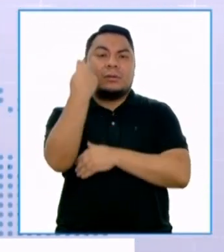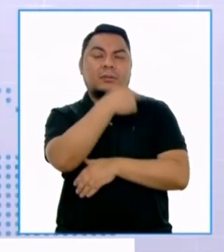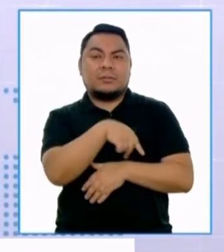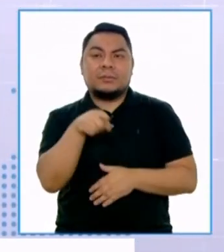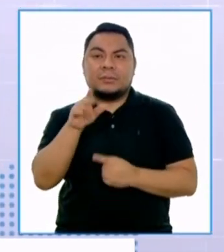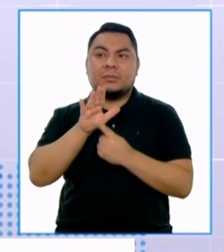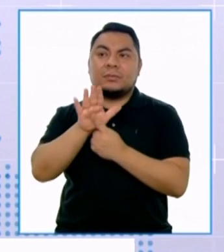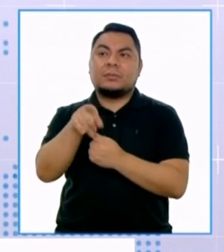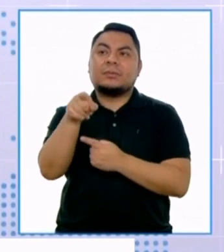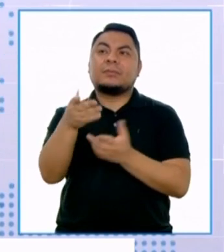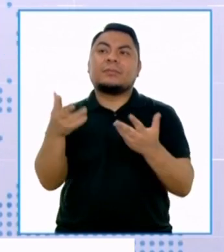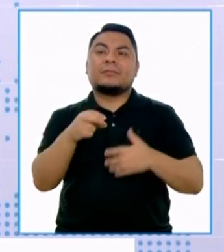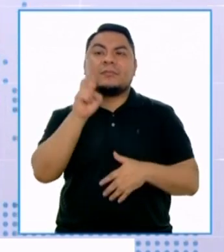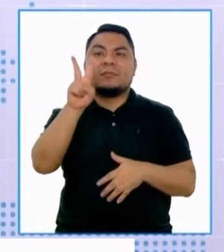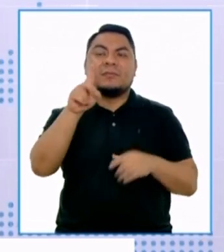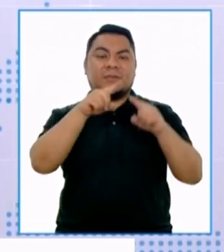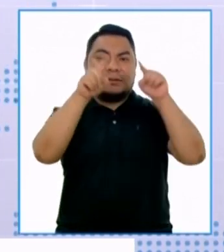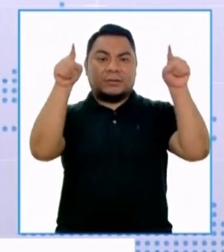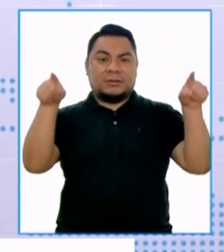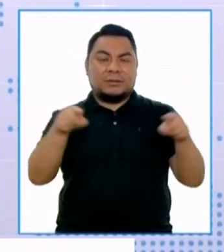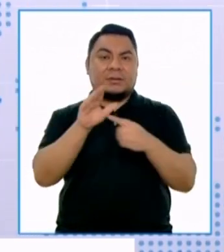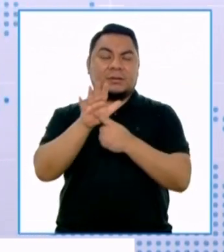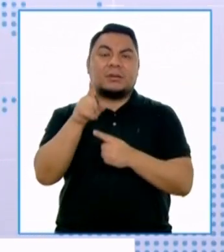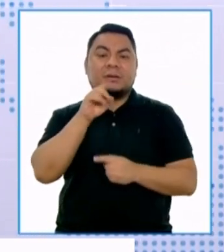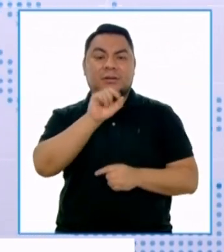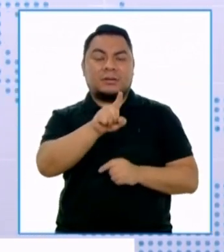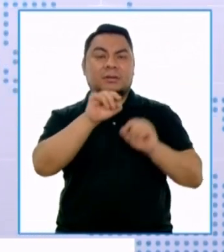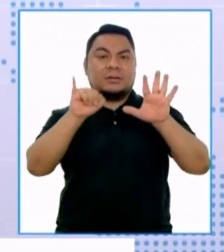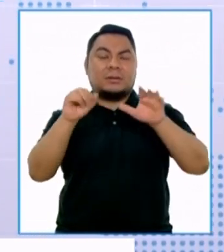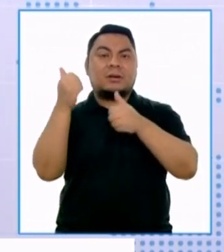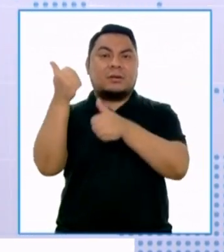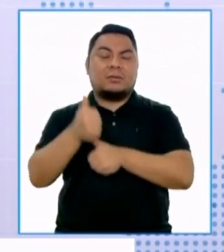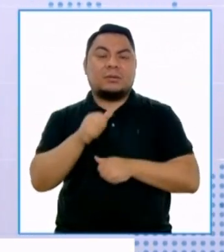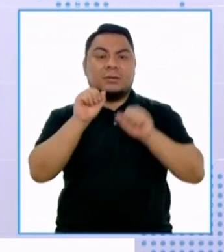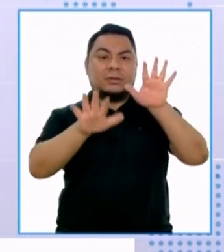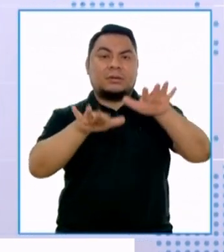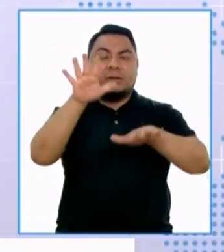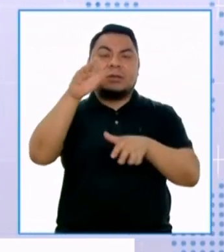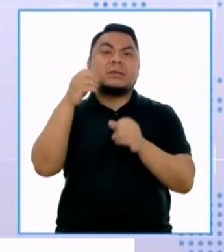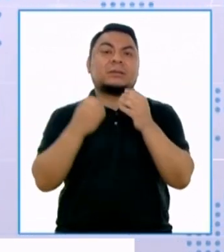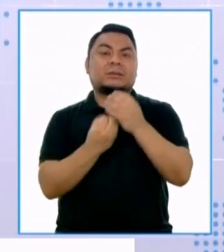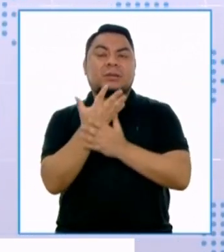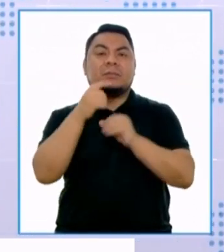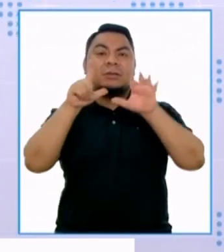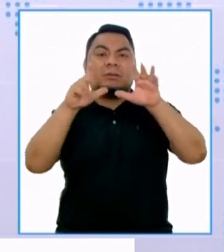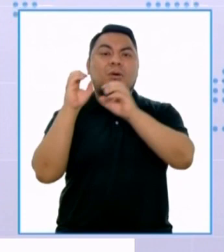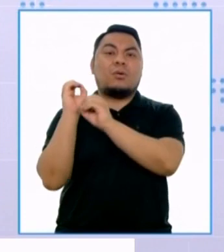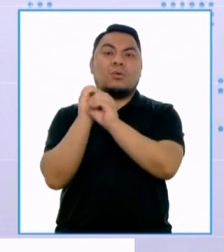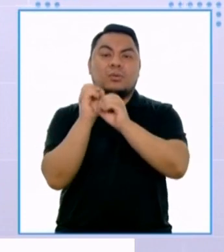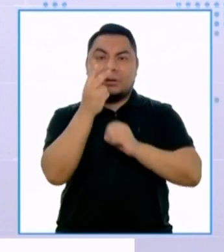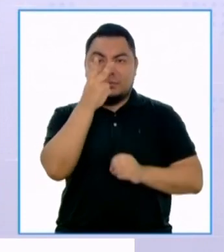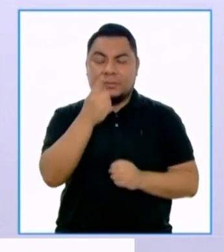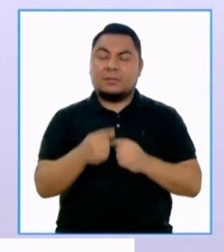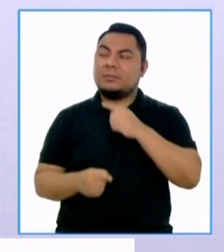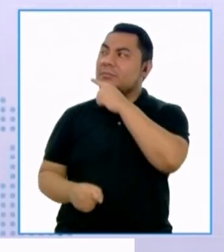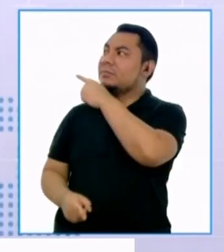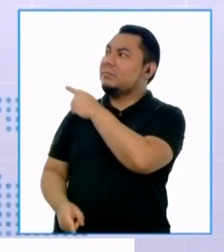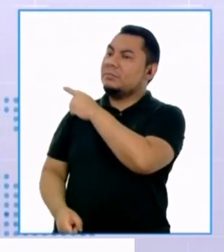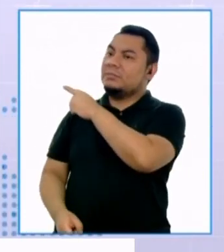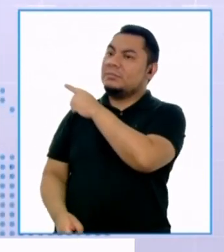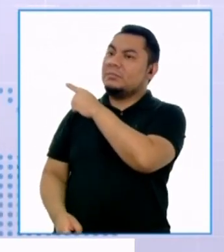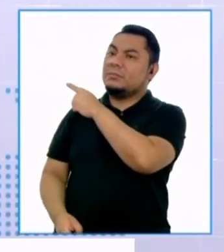¿Qué nos muestran estas dos láminas? Desde el 16 de agosto, el 15 de septiembre y el 7 de octubre, estamos viendo cómo,